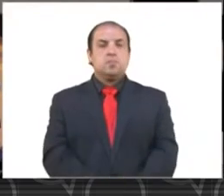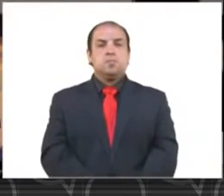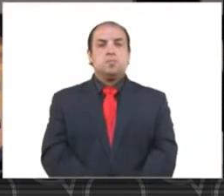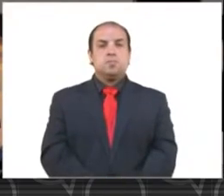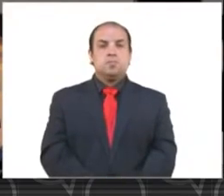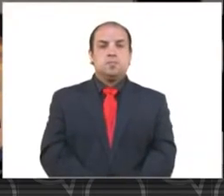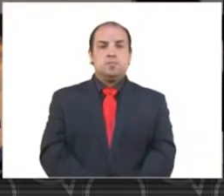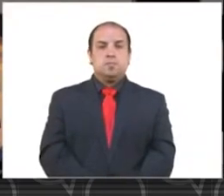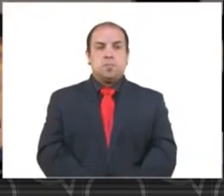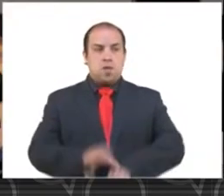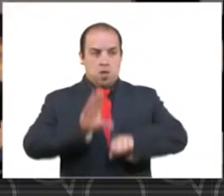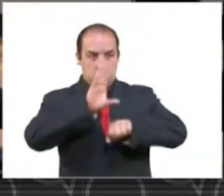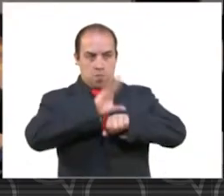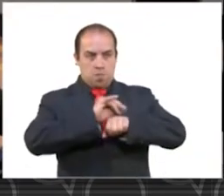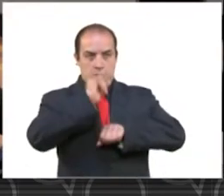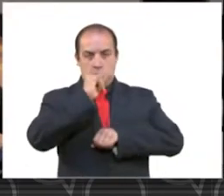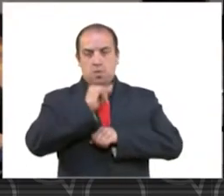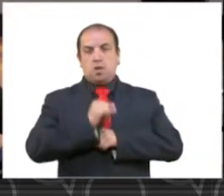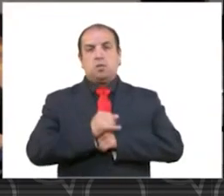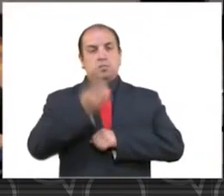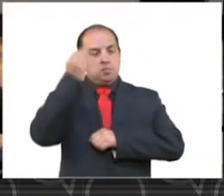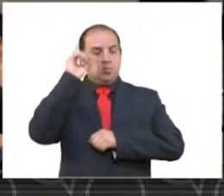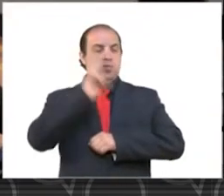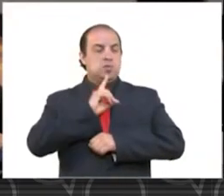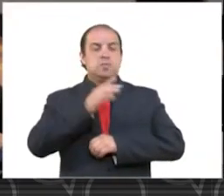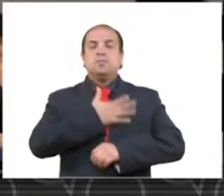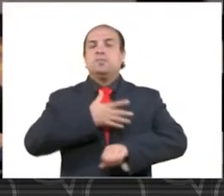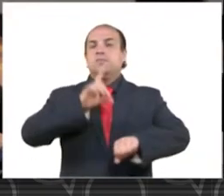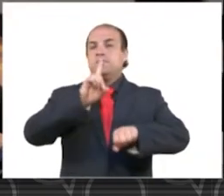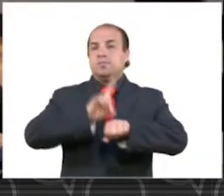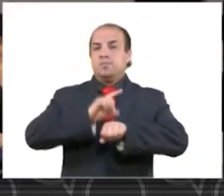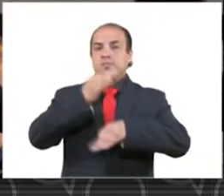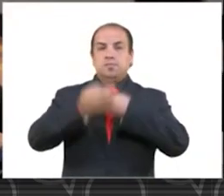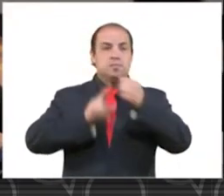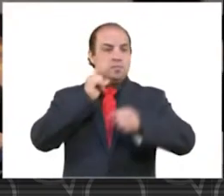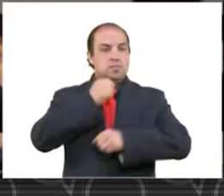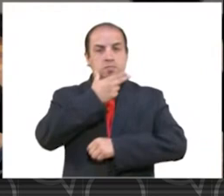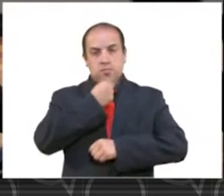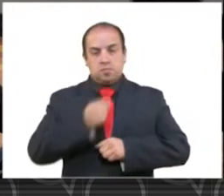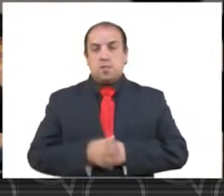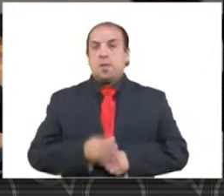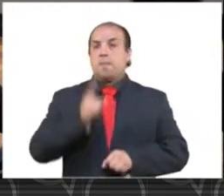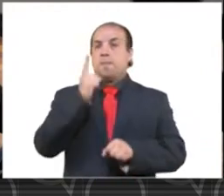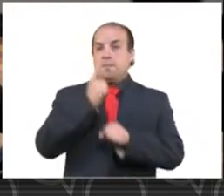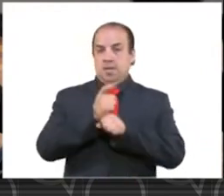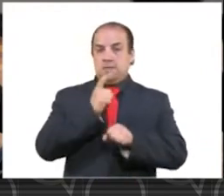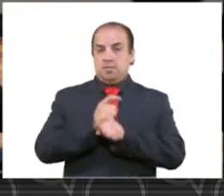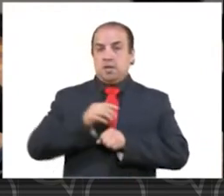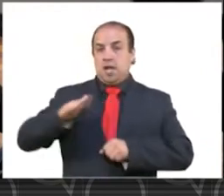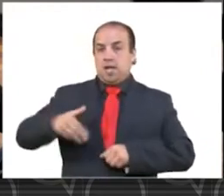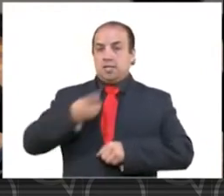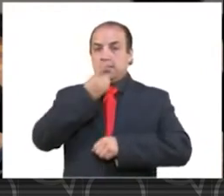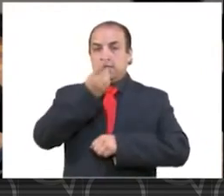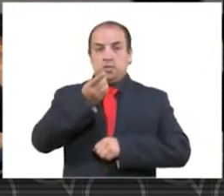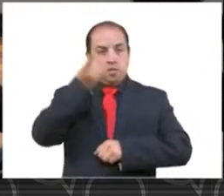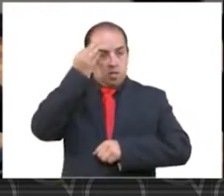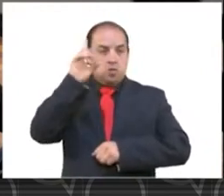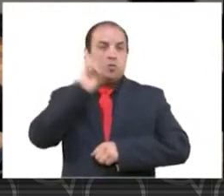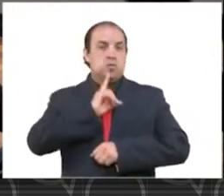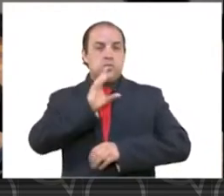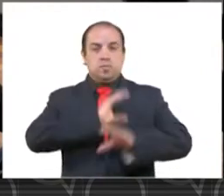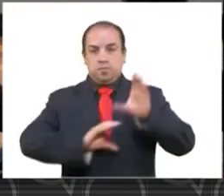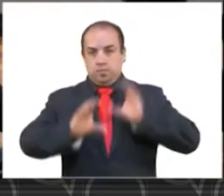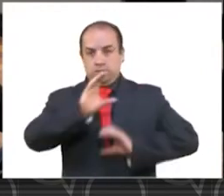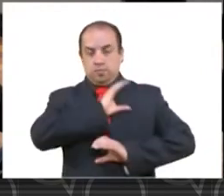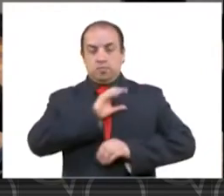Con su permiso, doctora. Muy buenos días a todas y todos. Antes que nada, como ya lo mencionó la doctora, queremos